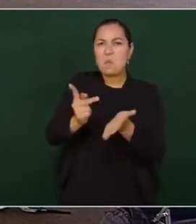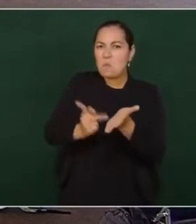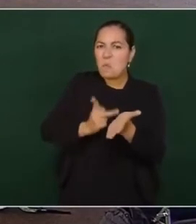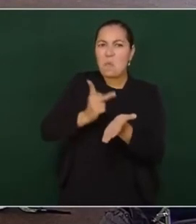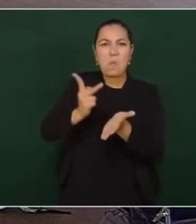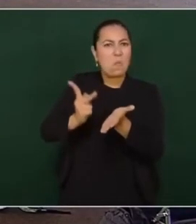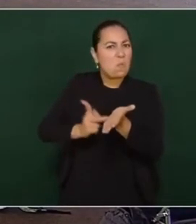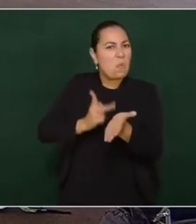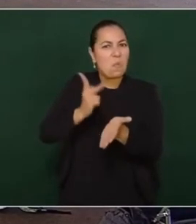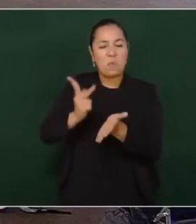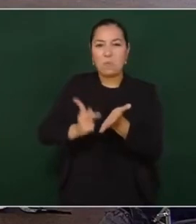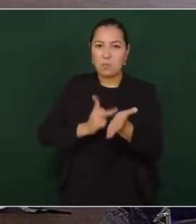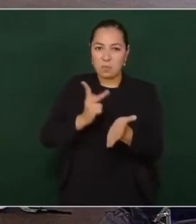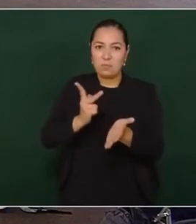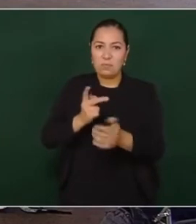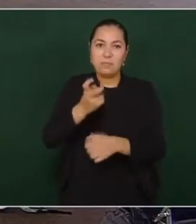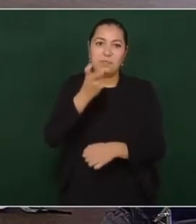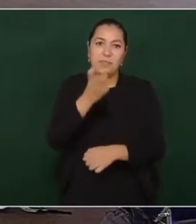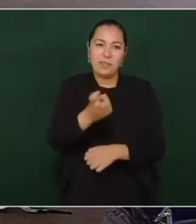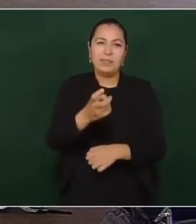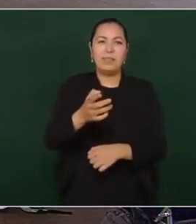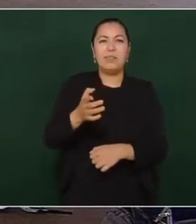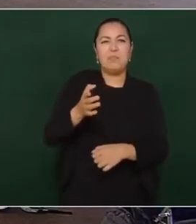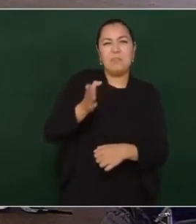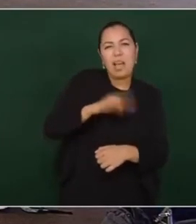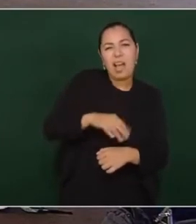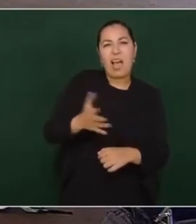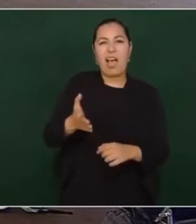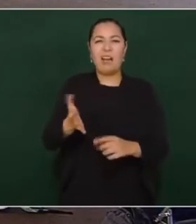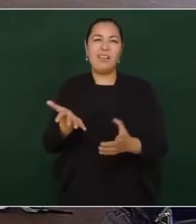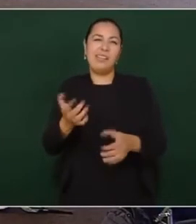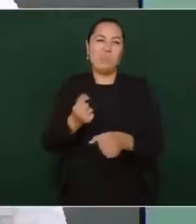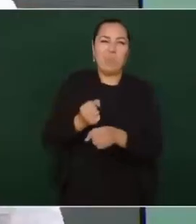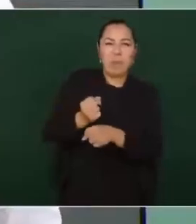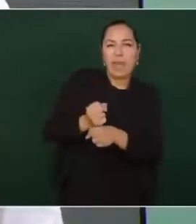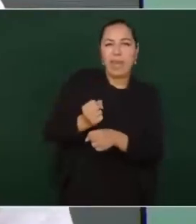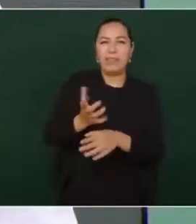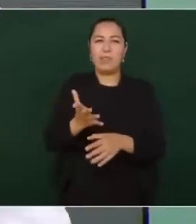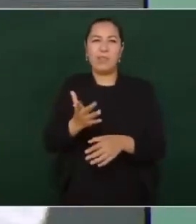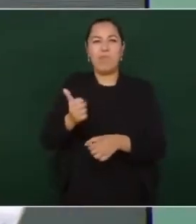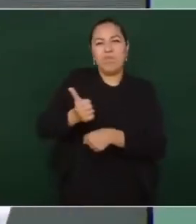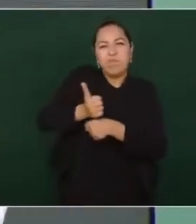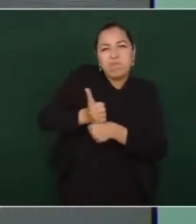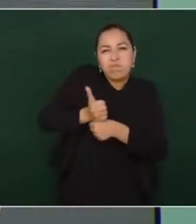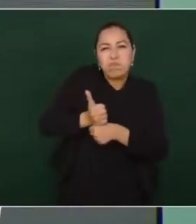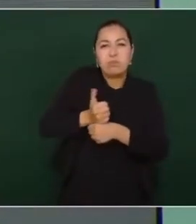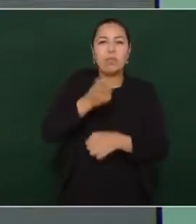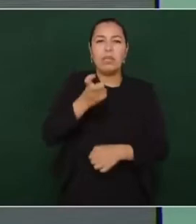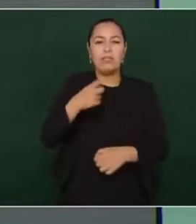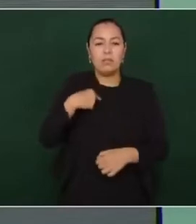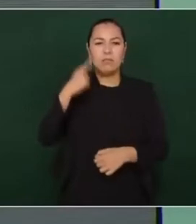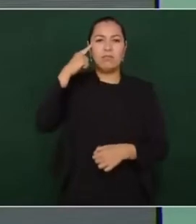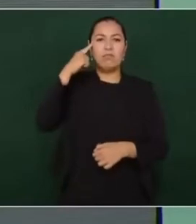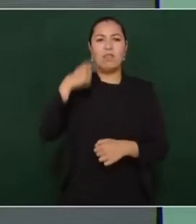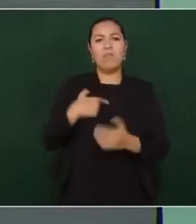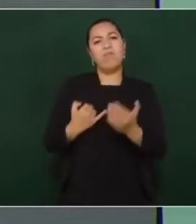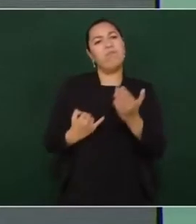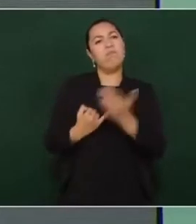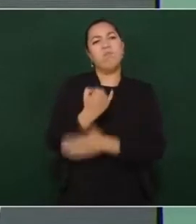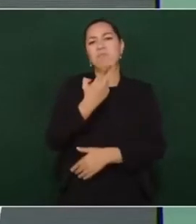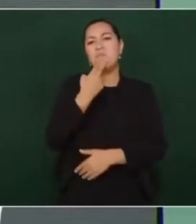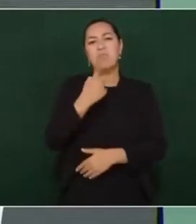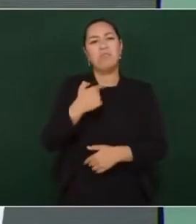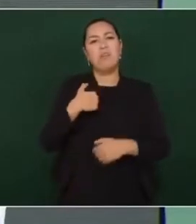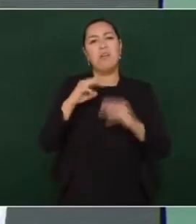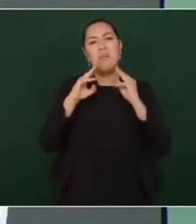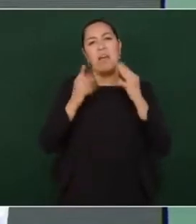y la maltrataba y todo. Entonces, él tomó el camino de la delincuencia y se hizo